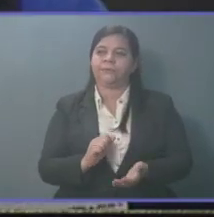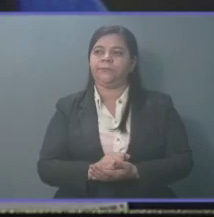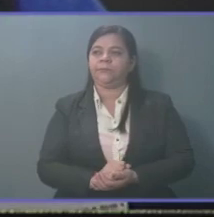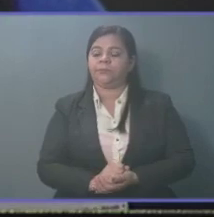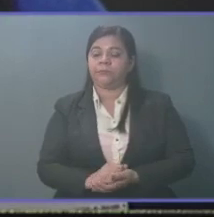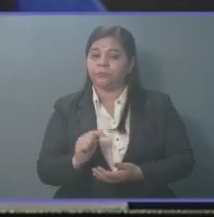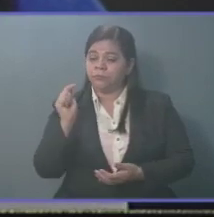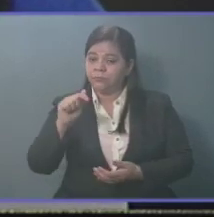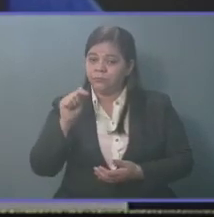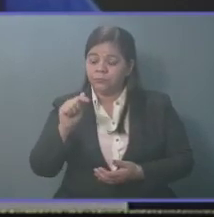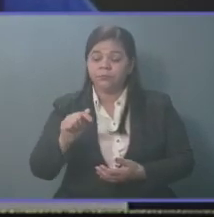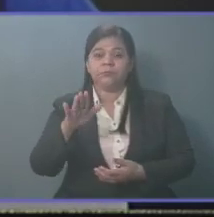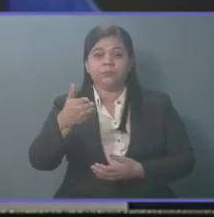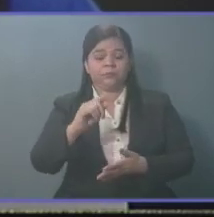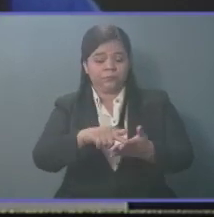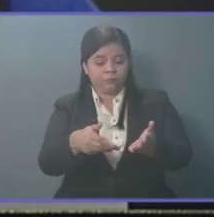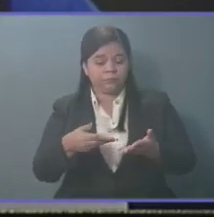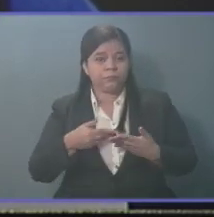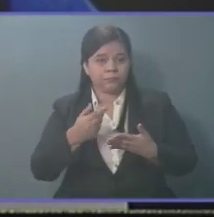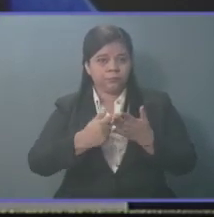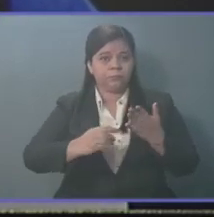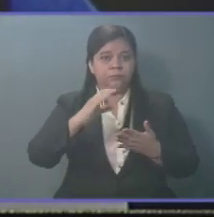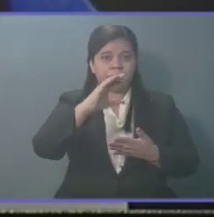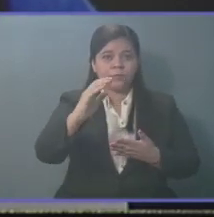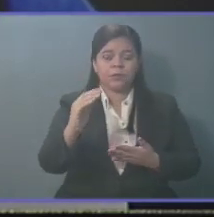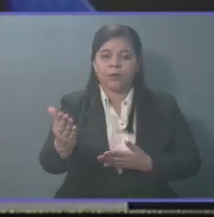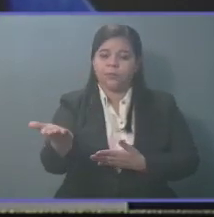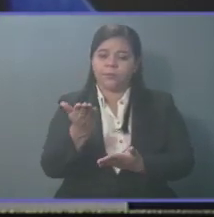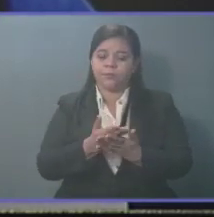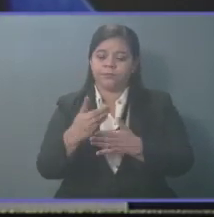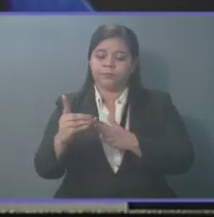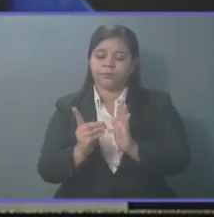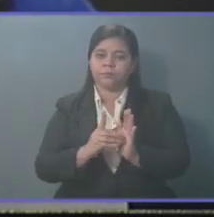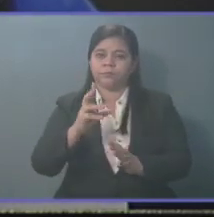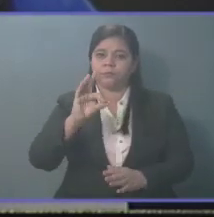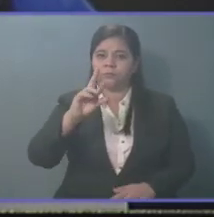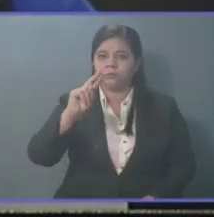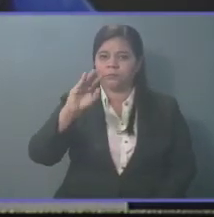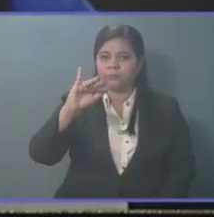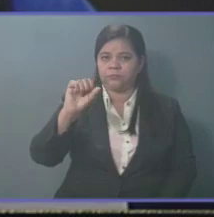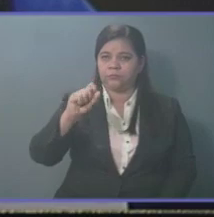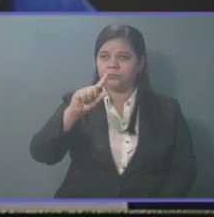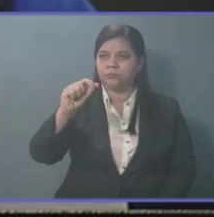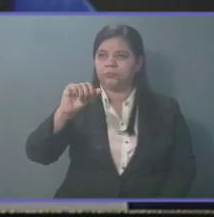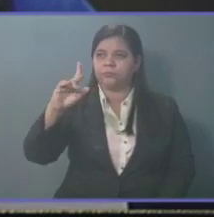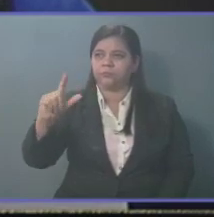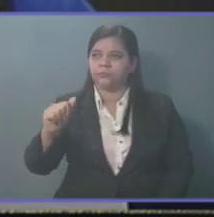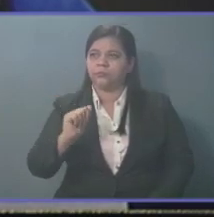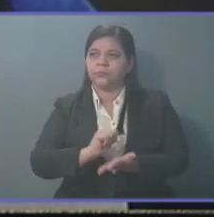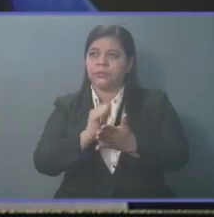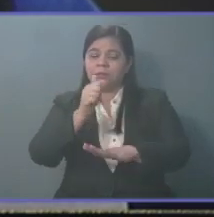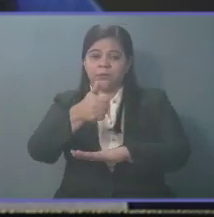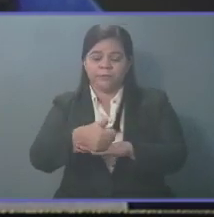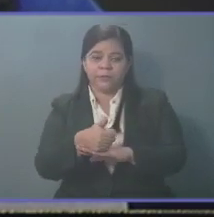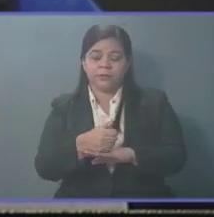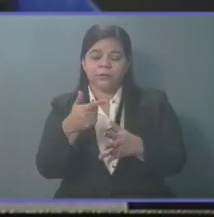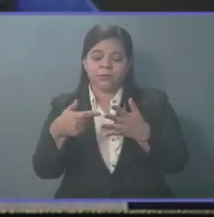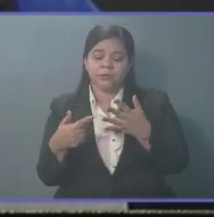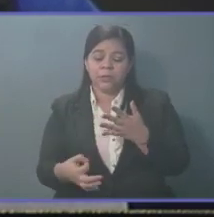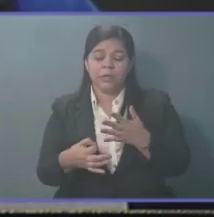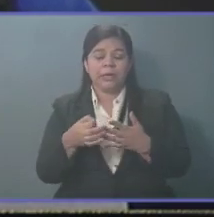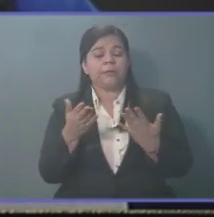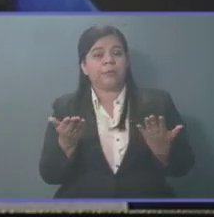Por tanto, en uso de sus facultades constitucionales y a iniciativa del diputado Francisco José Sabla Zafi decreta la siguiente Ley